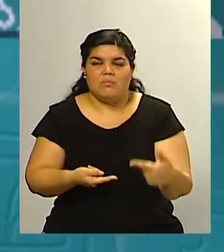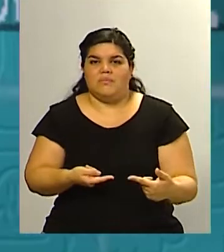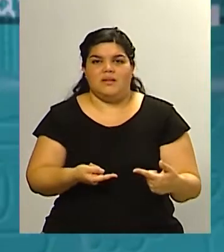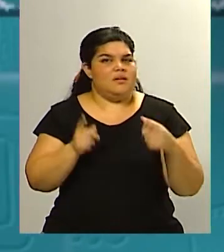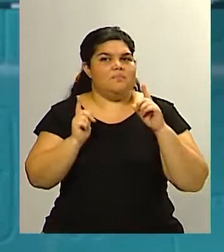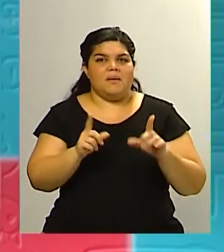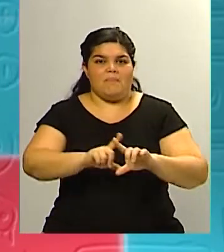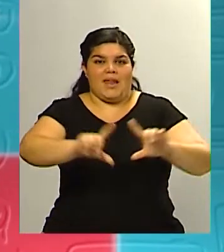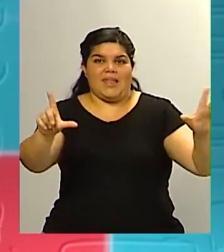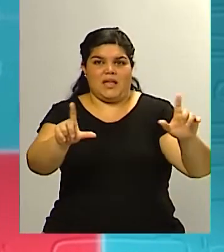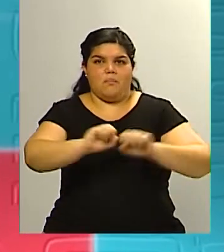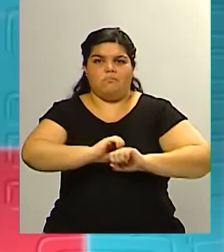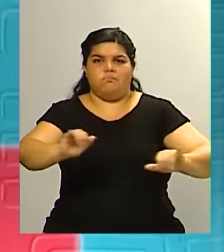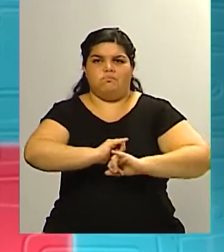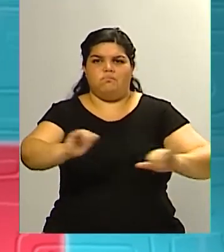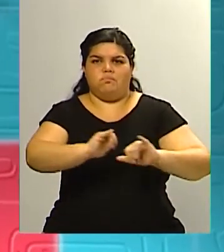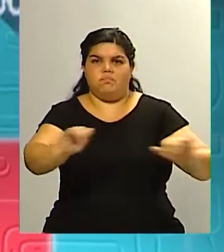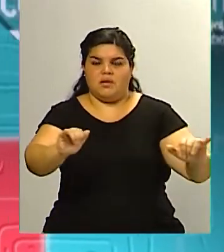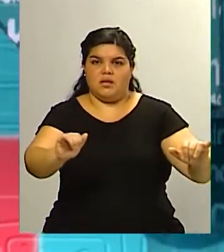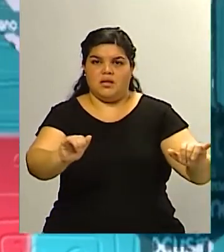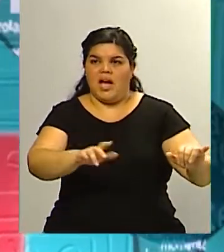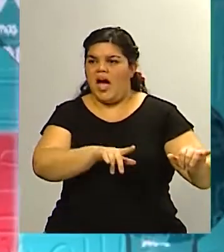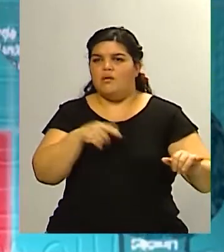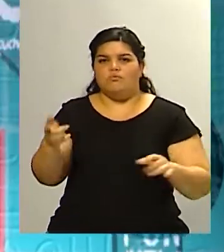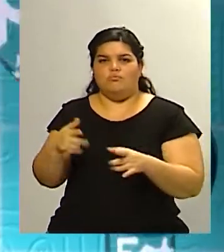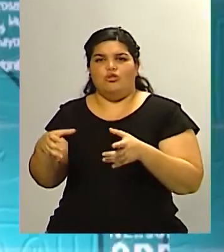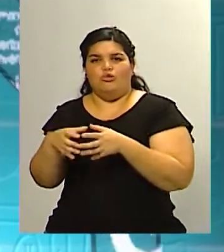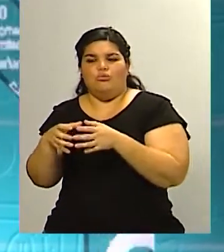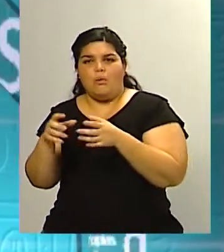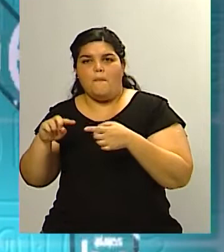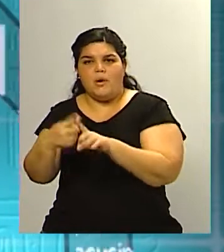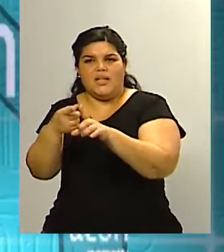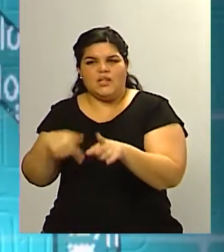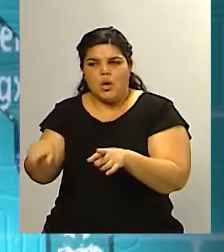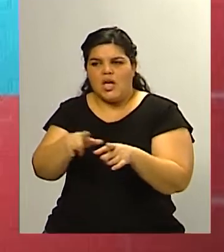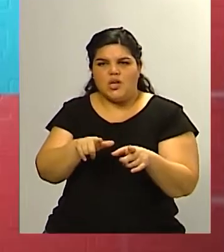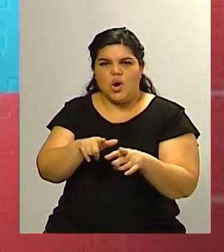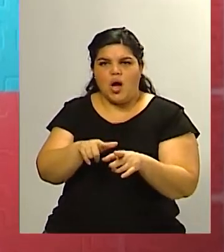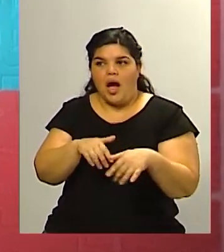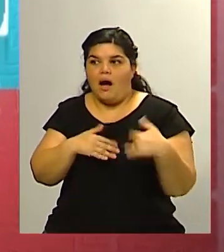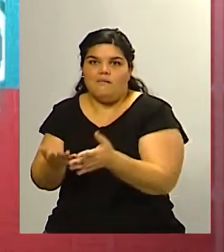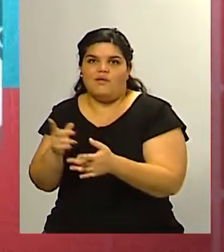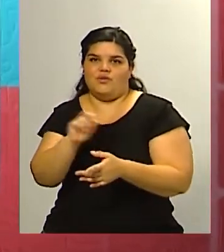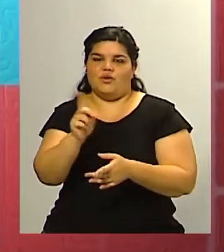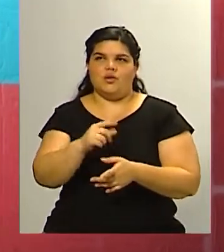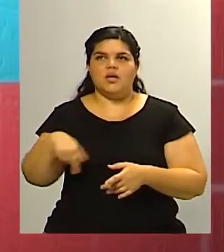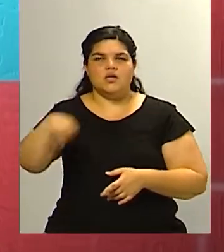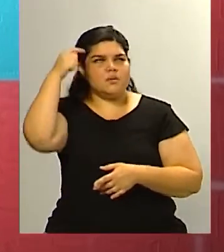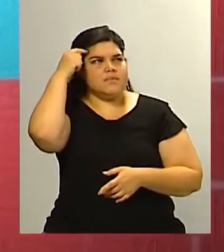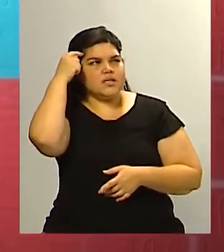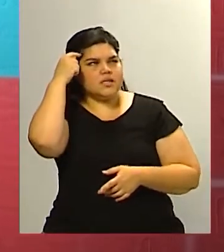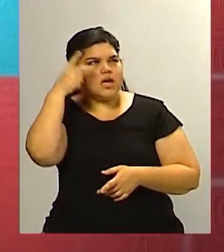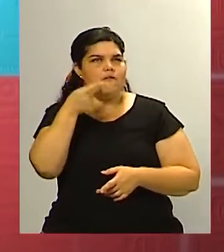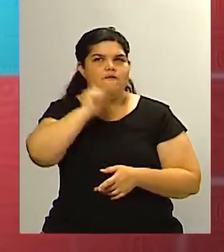mediático pero a la gente no y mucho menos a las políticas porque obliga a los políticos en vez de estar pensando cómo salimos de la inflación están